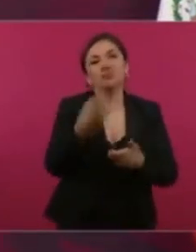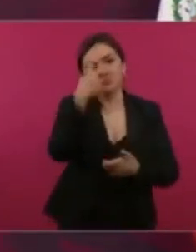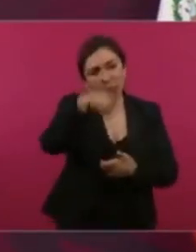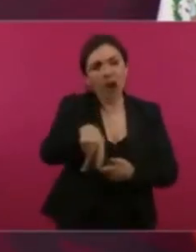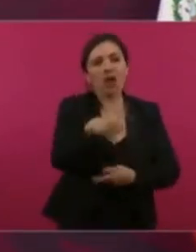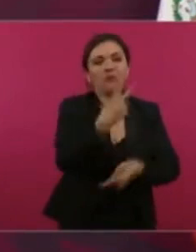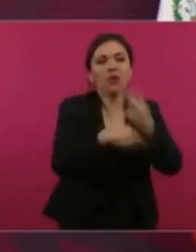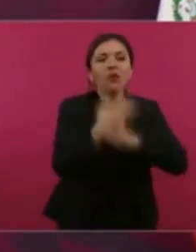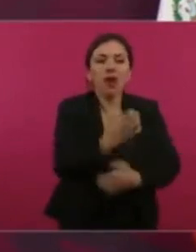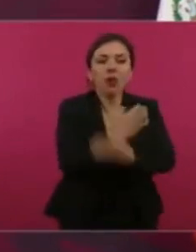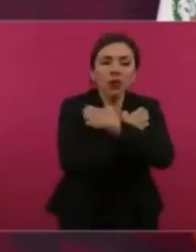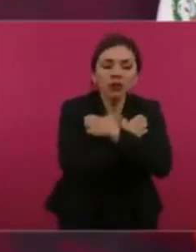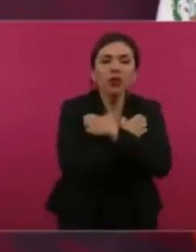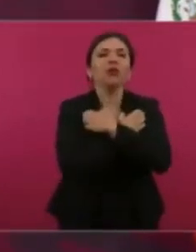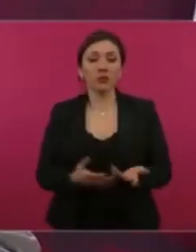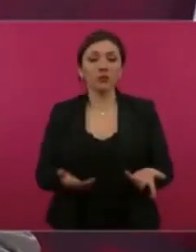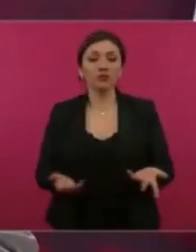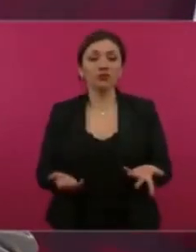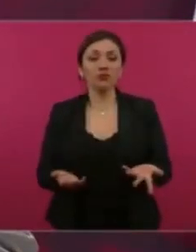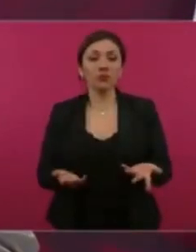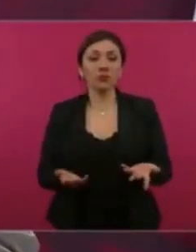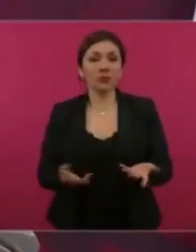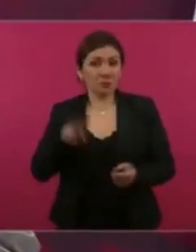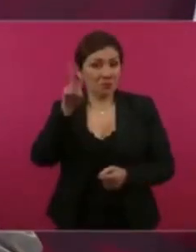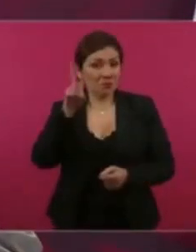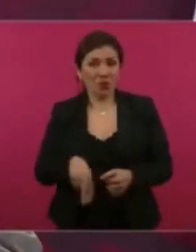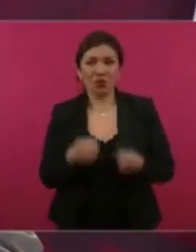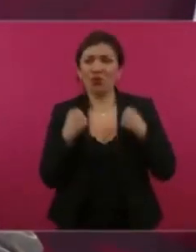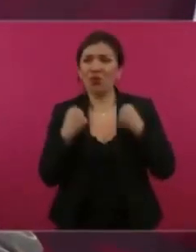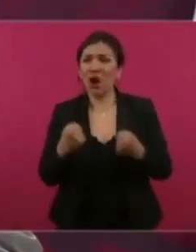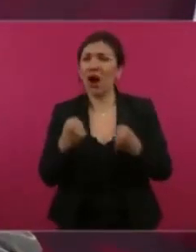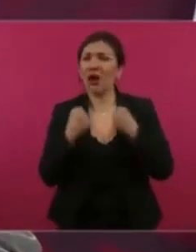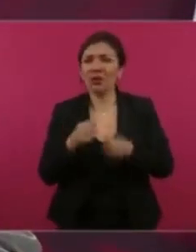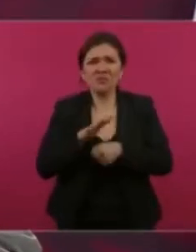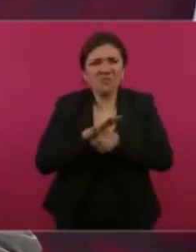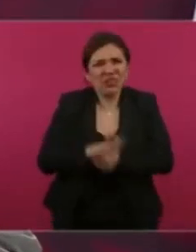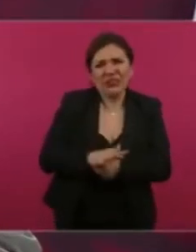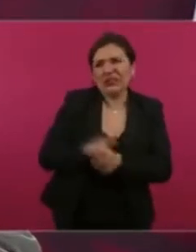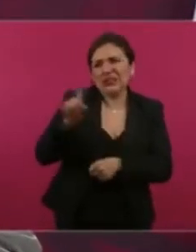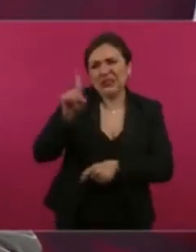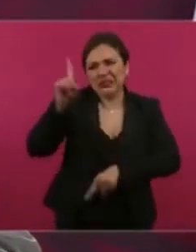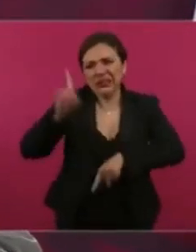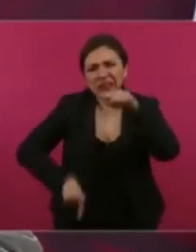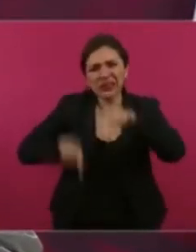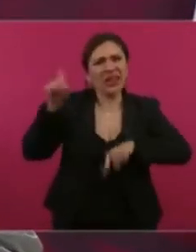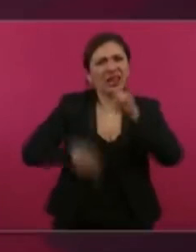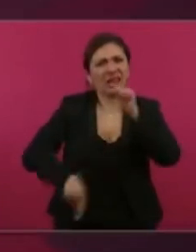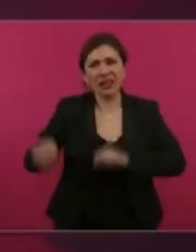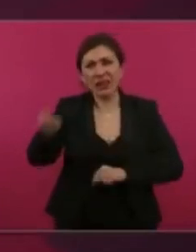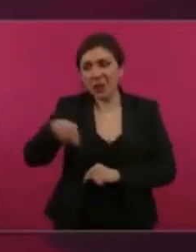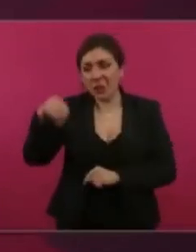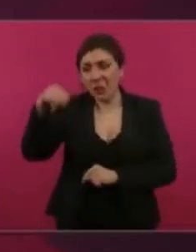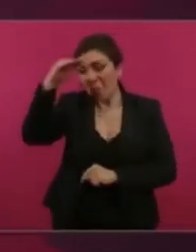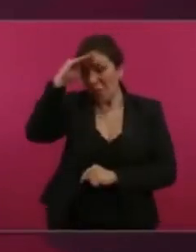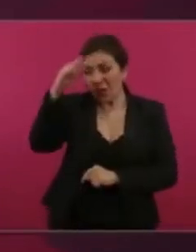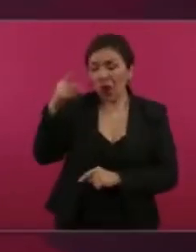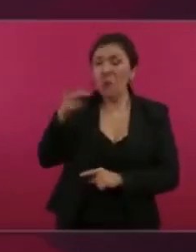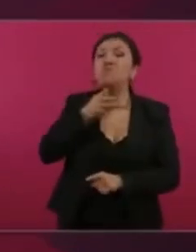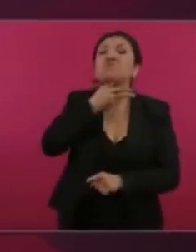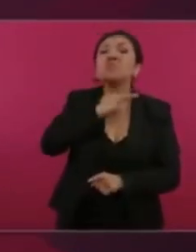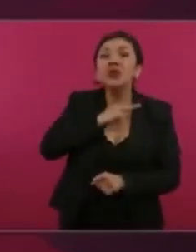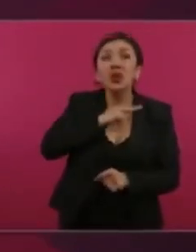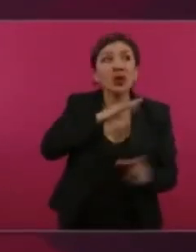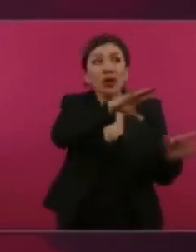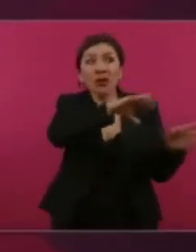pública, para la salud. Era tan fuerte la presión de que no querían que el petróleo fuese de la nación,